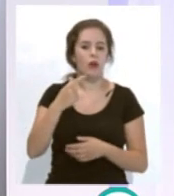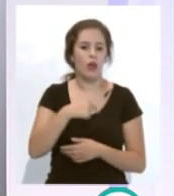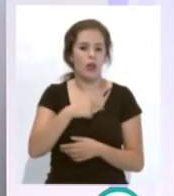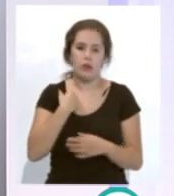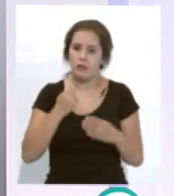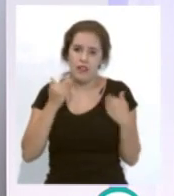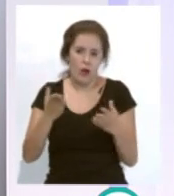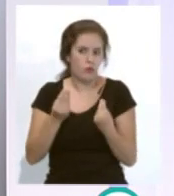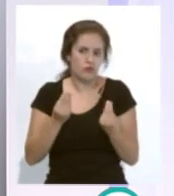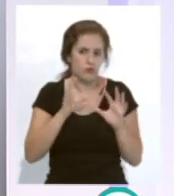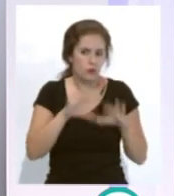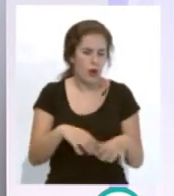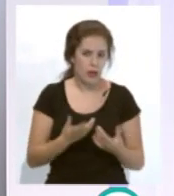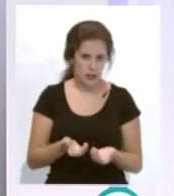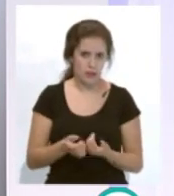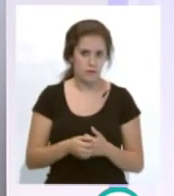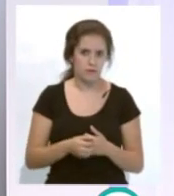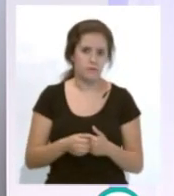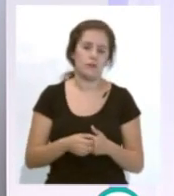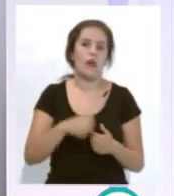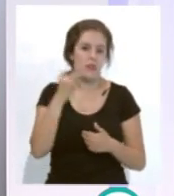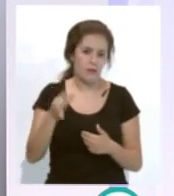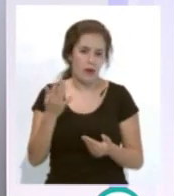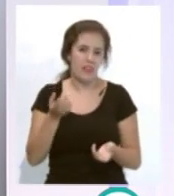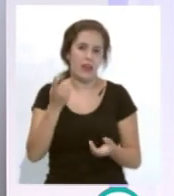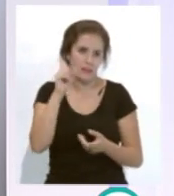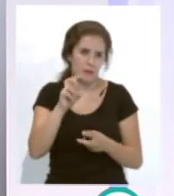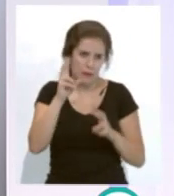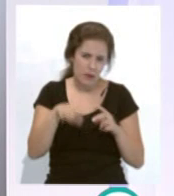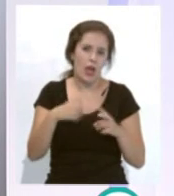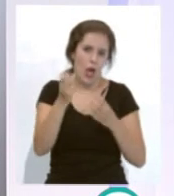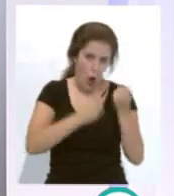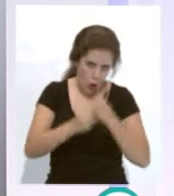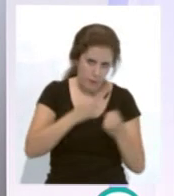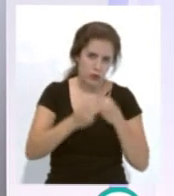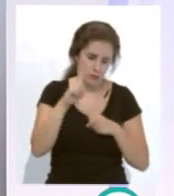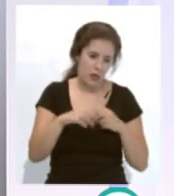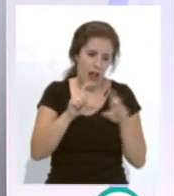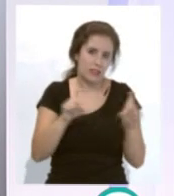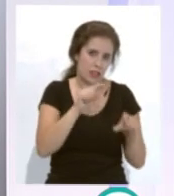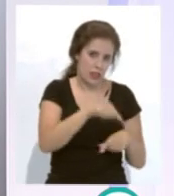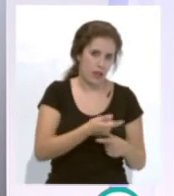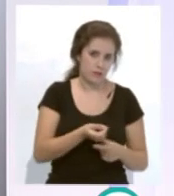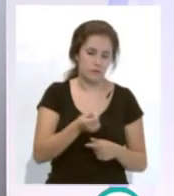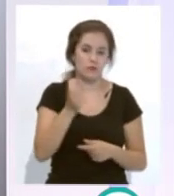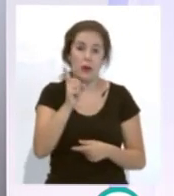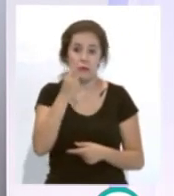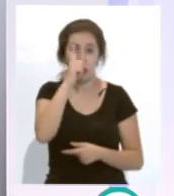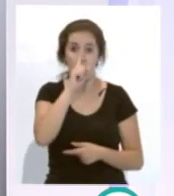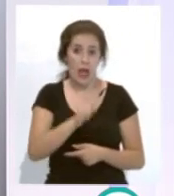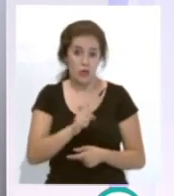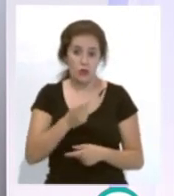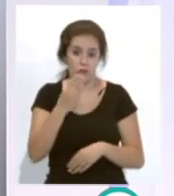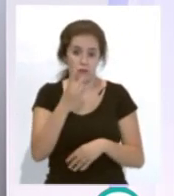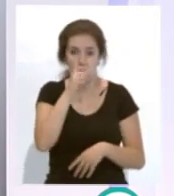y le ha dado todavía más en lo institucional, en lo económico a la entidad. En solo un año Manu ha hecho mucho